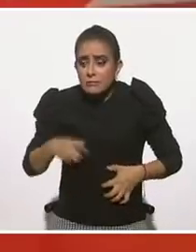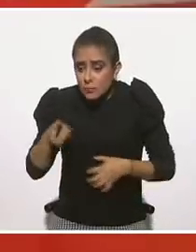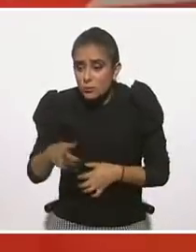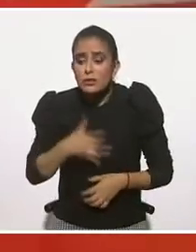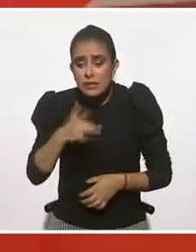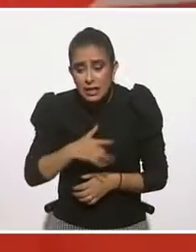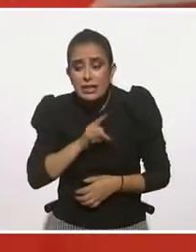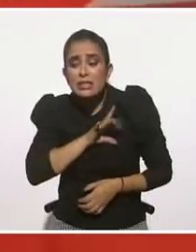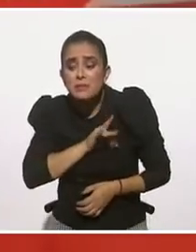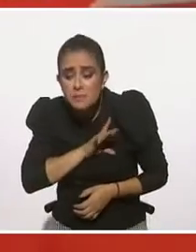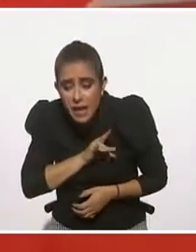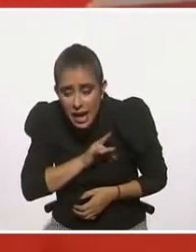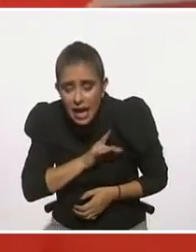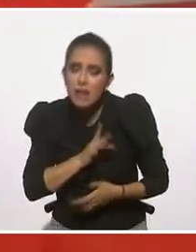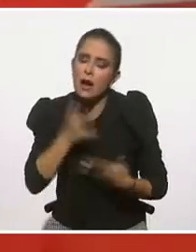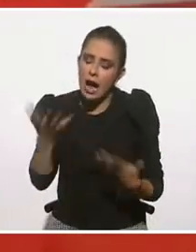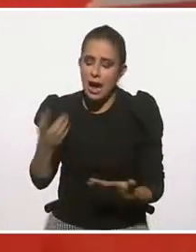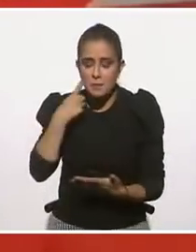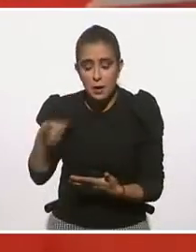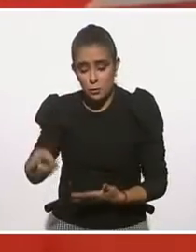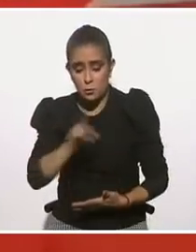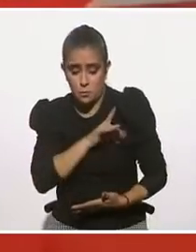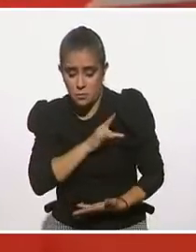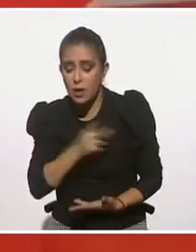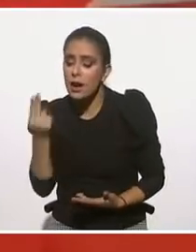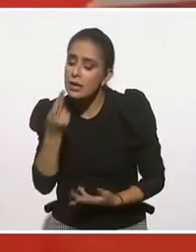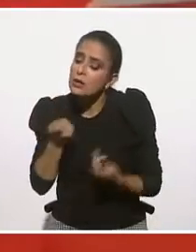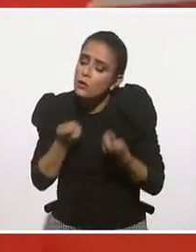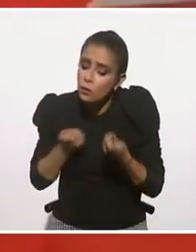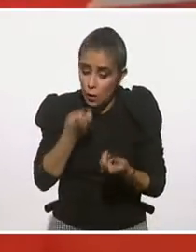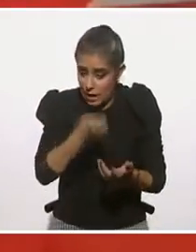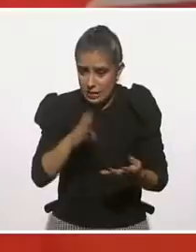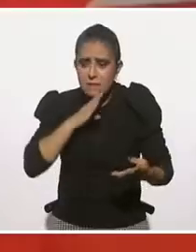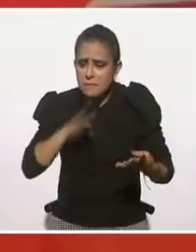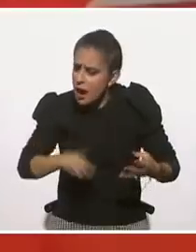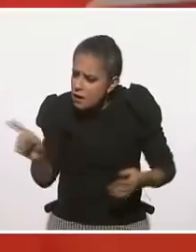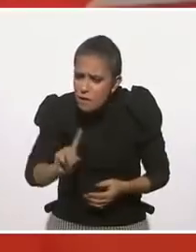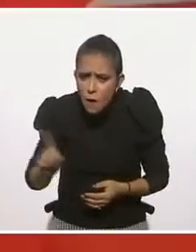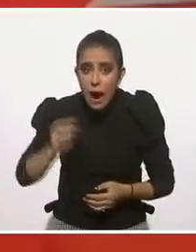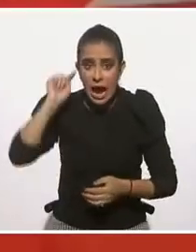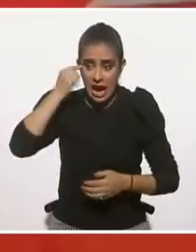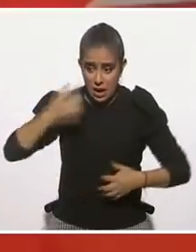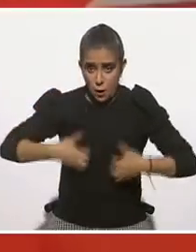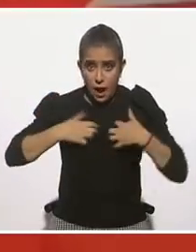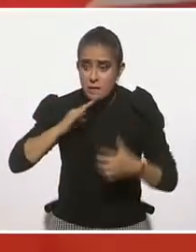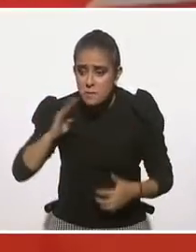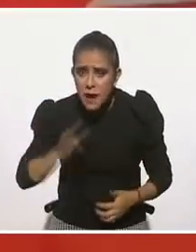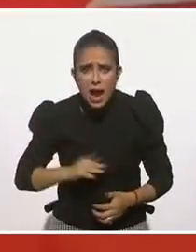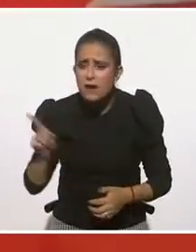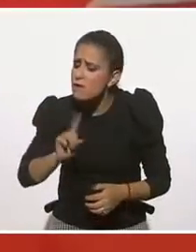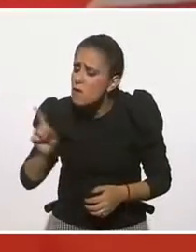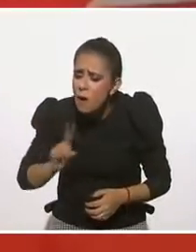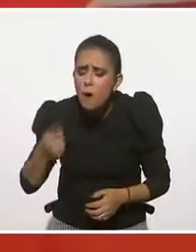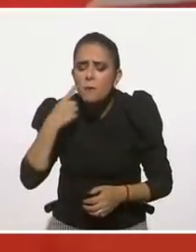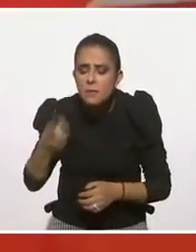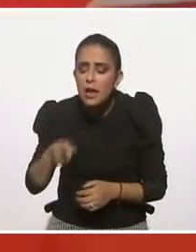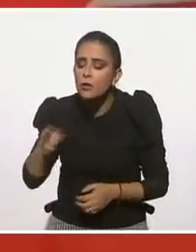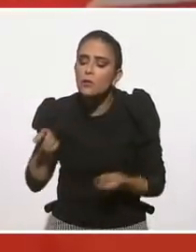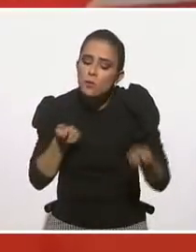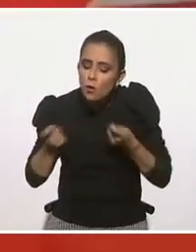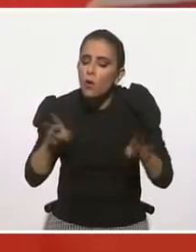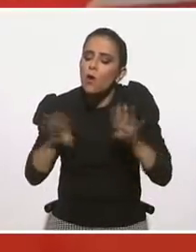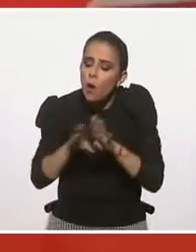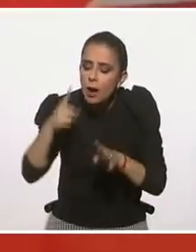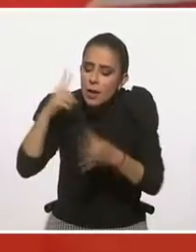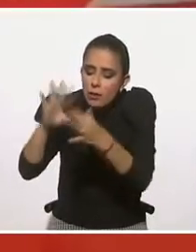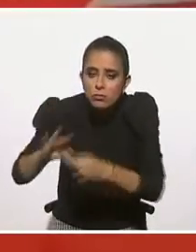y enseñarle qué hacer con esas emociones y que no son malas. No, solamente están sintiendo algo que los